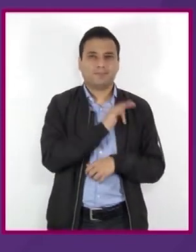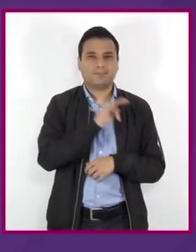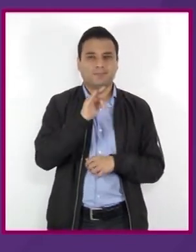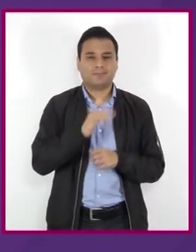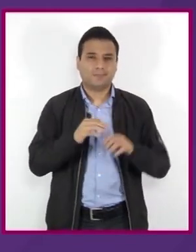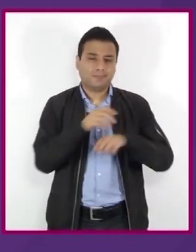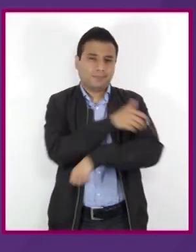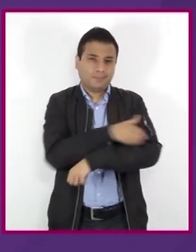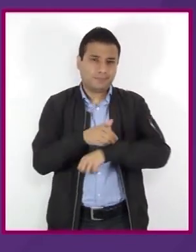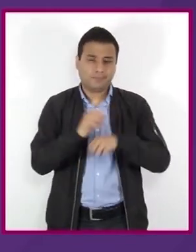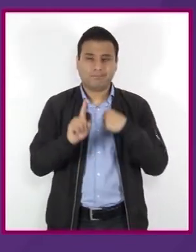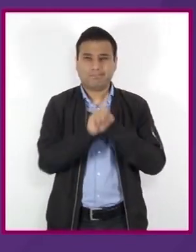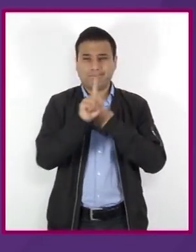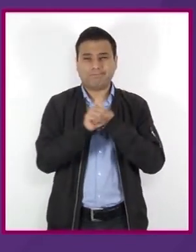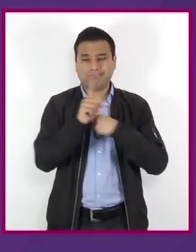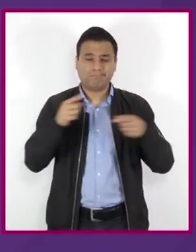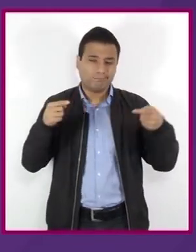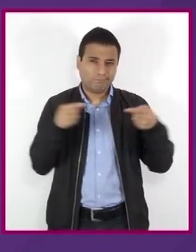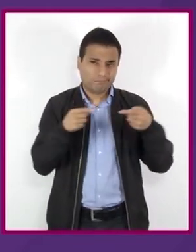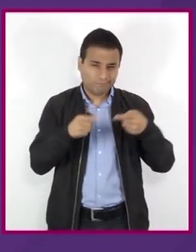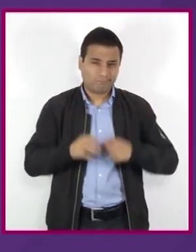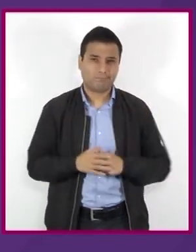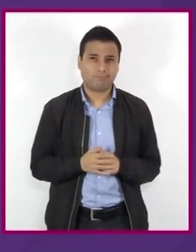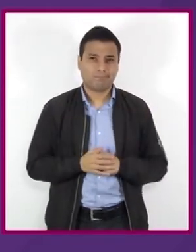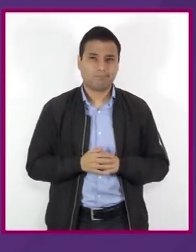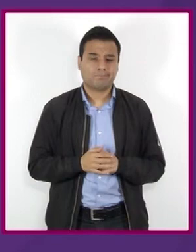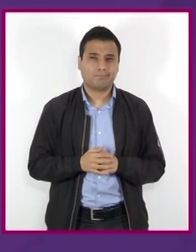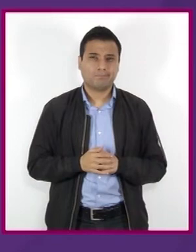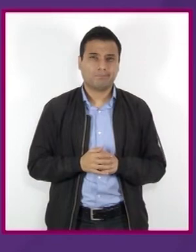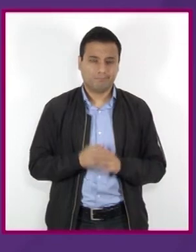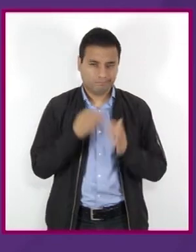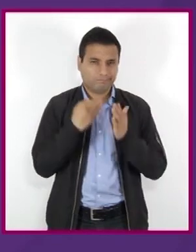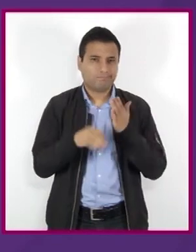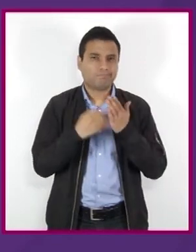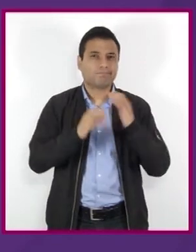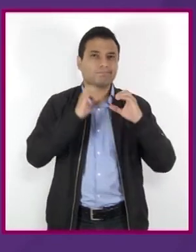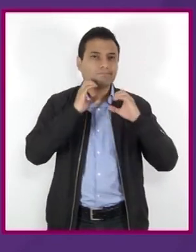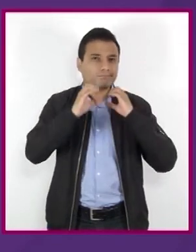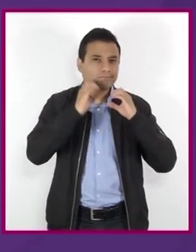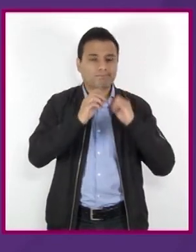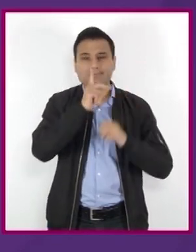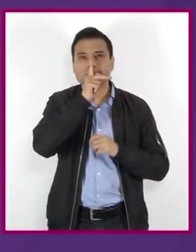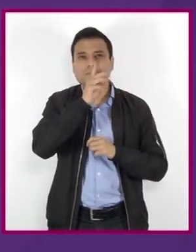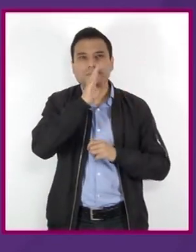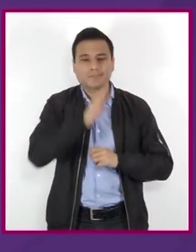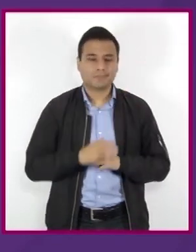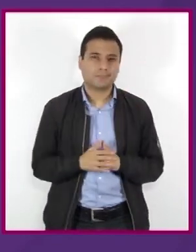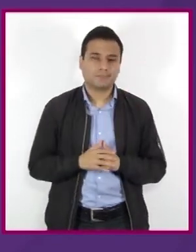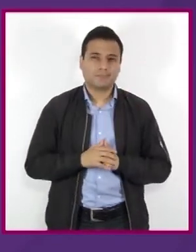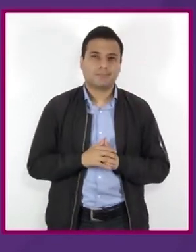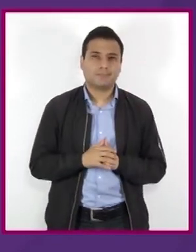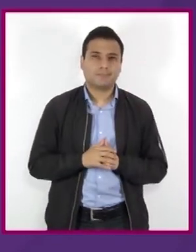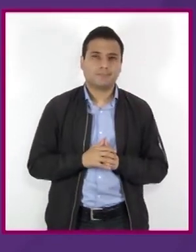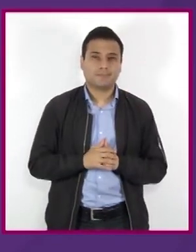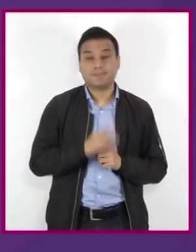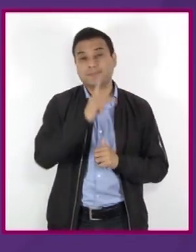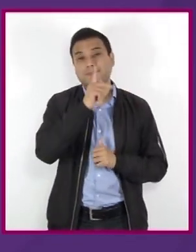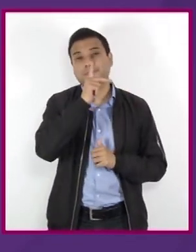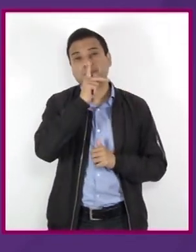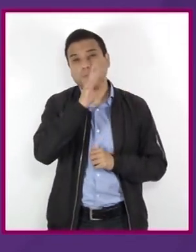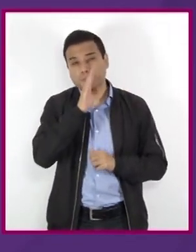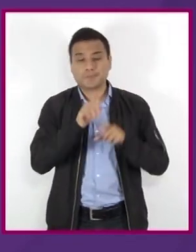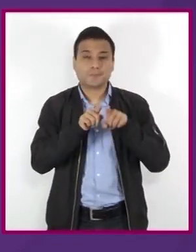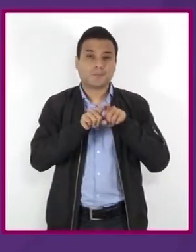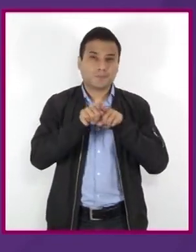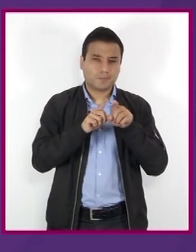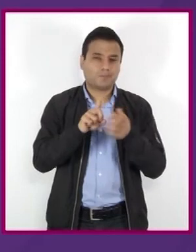conflictos familiares, la falta de comunicación entre padres e hijos, los padres o hermanos que